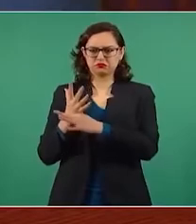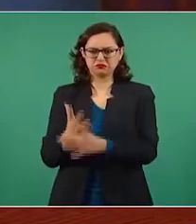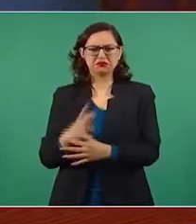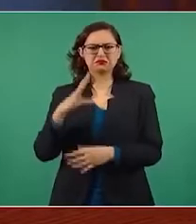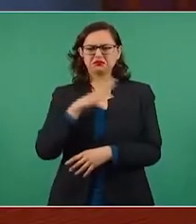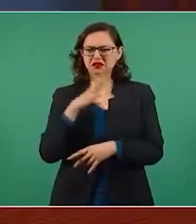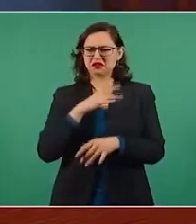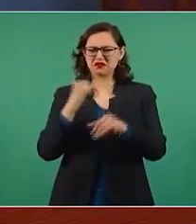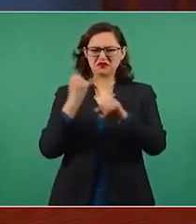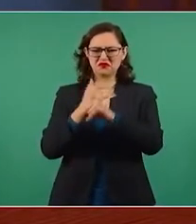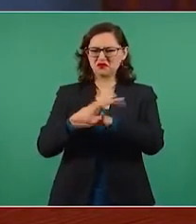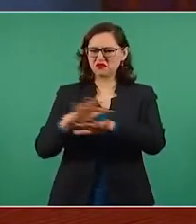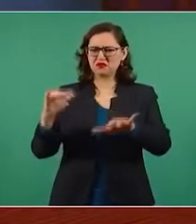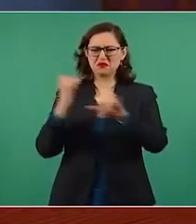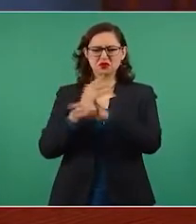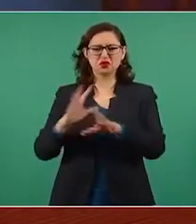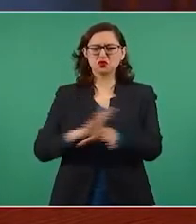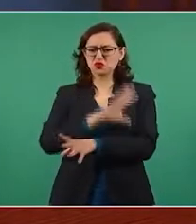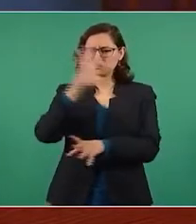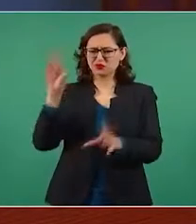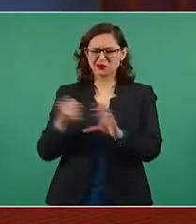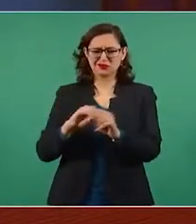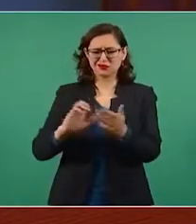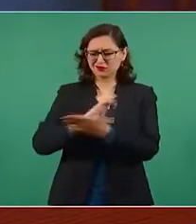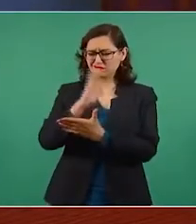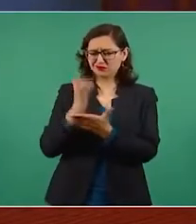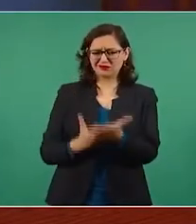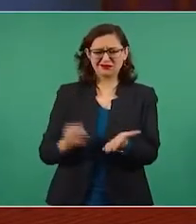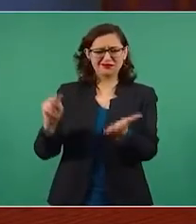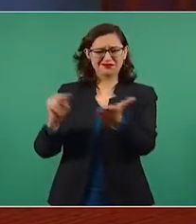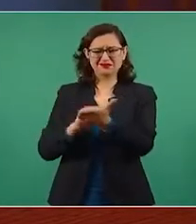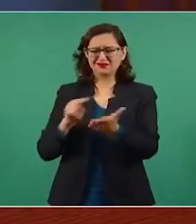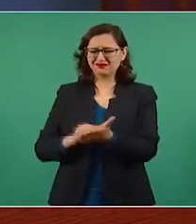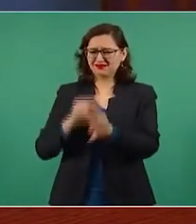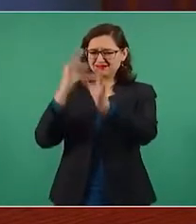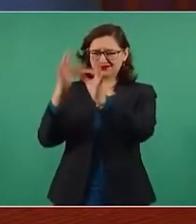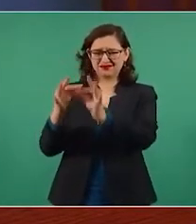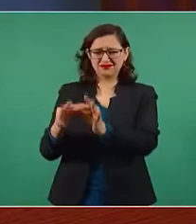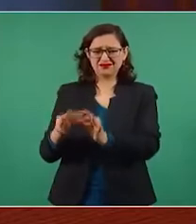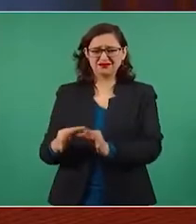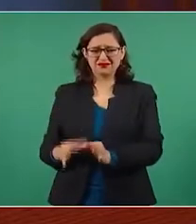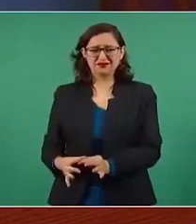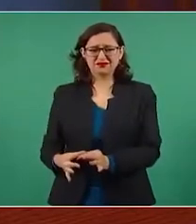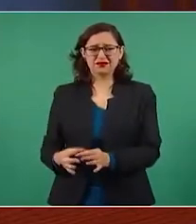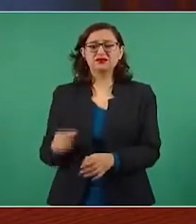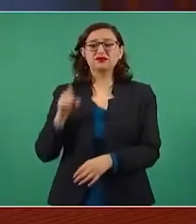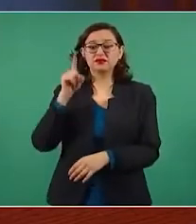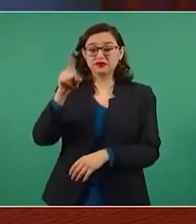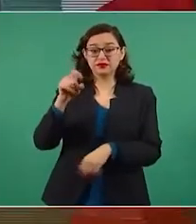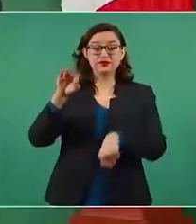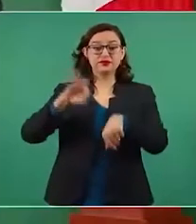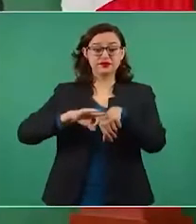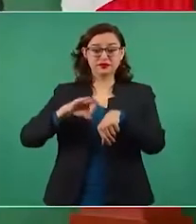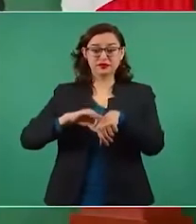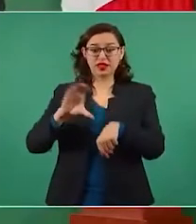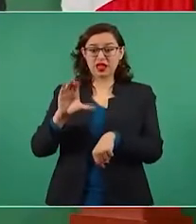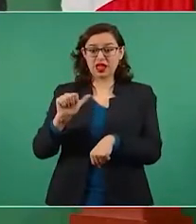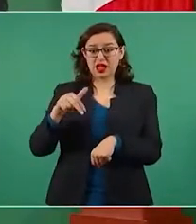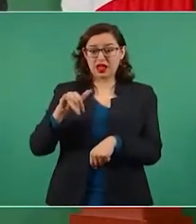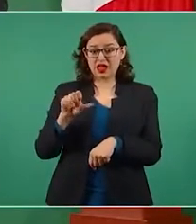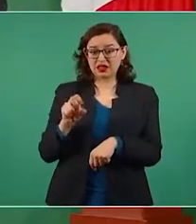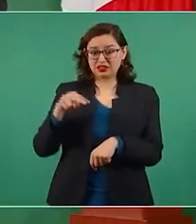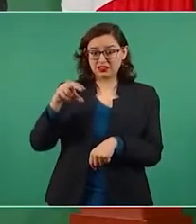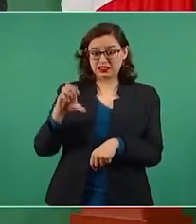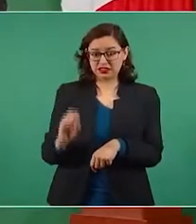y que la farmacéutica, como se ha mencionado, farmacéutica a su representación legal en